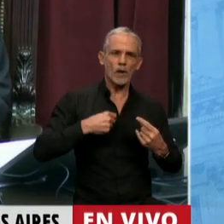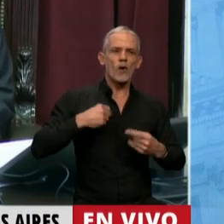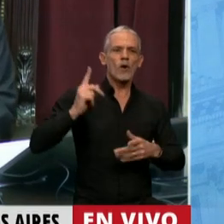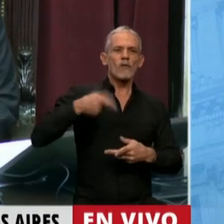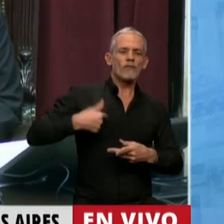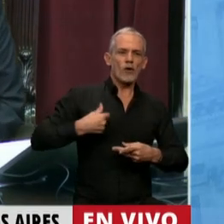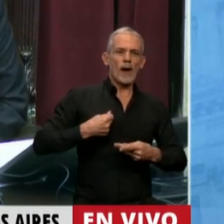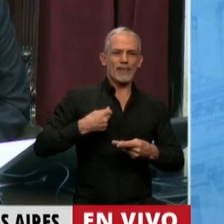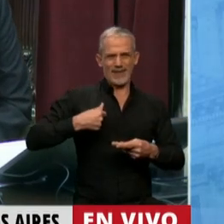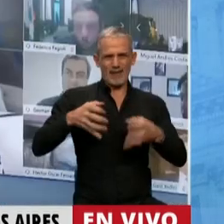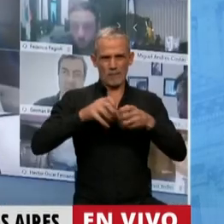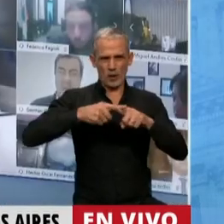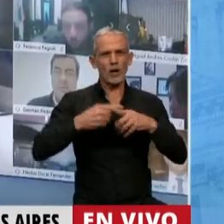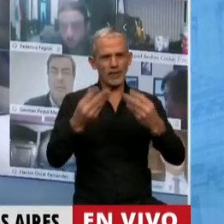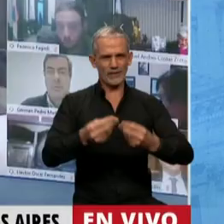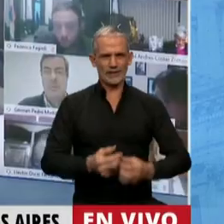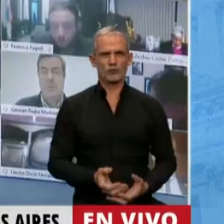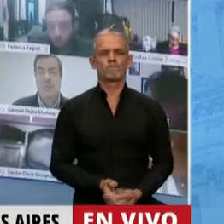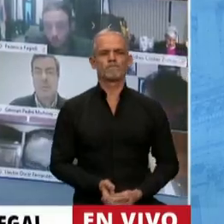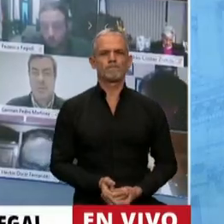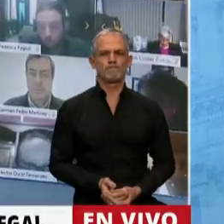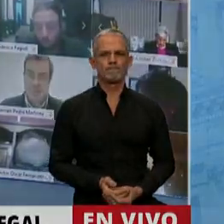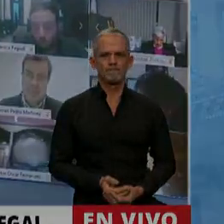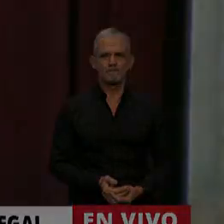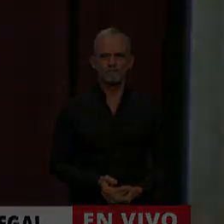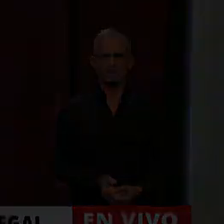tenemos en nuestra banca. Muchas gracias. Gracias, diputada del Platino.